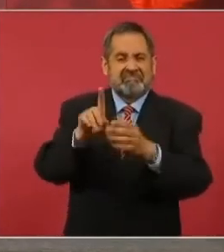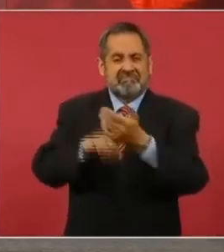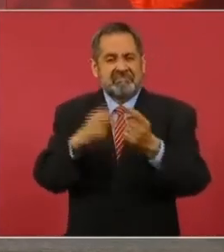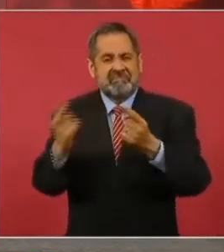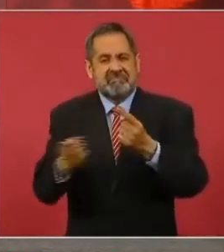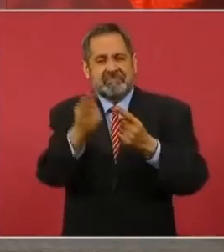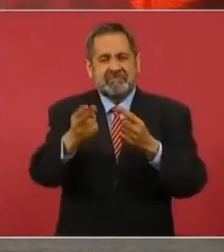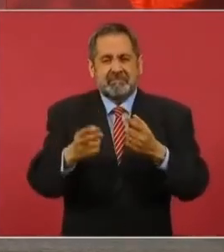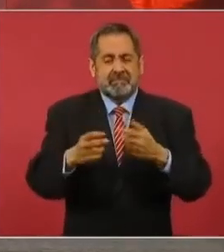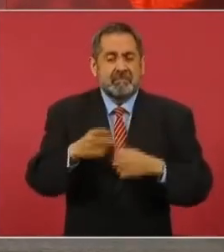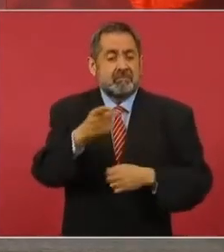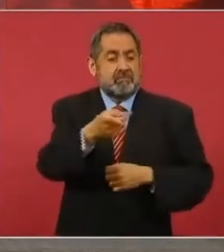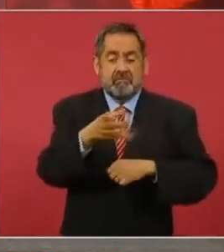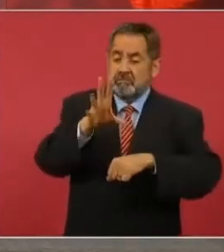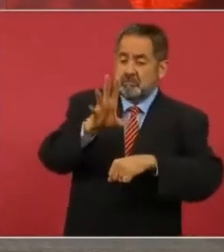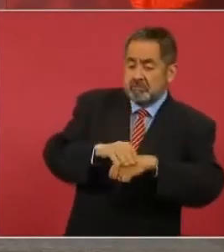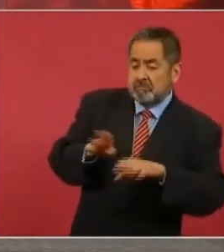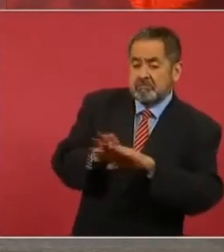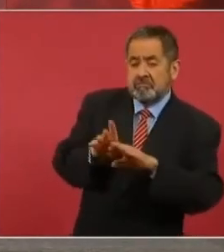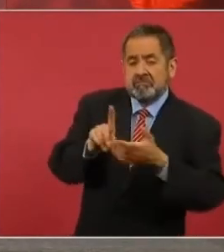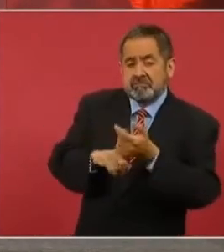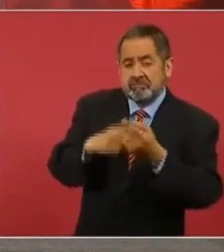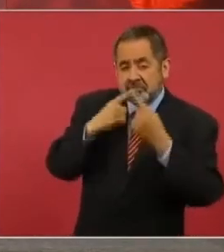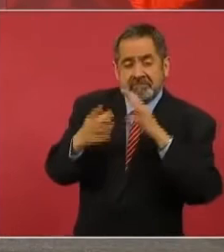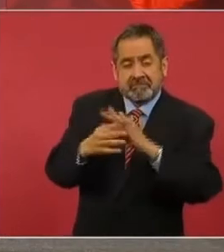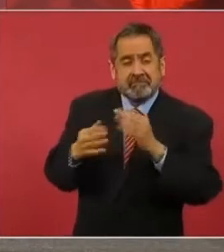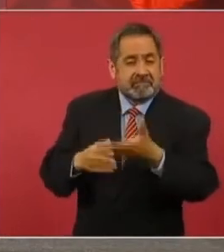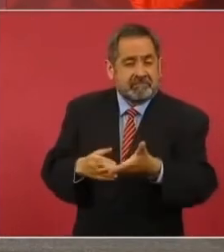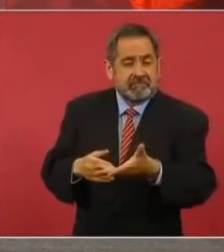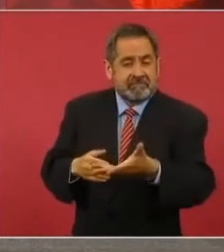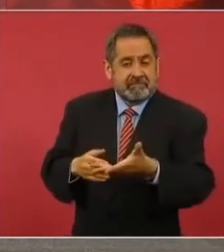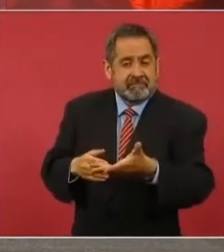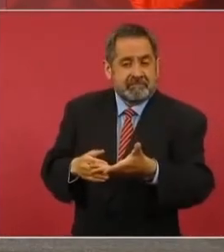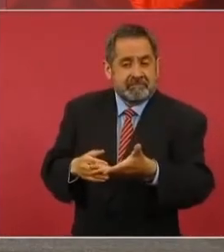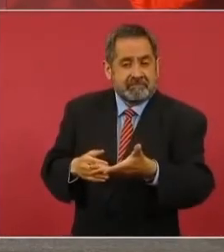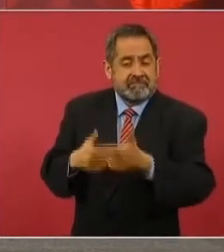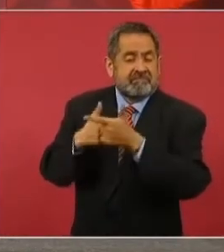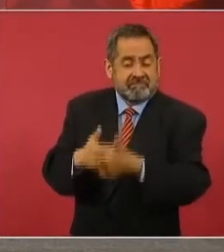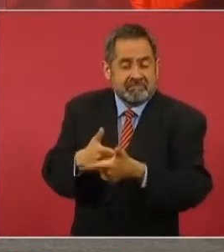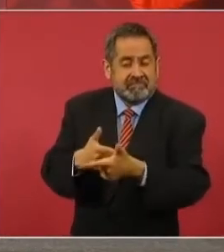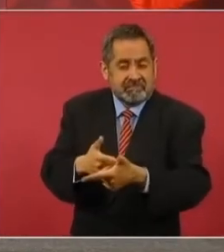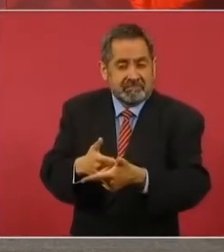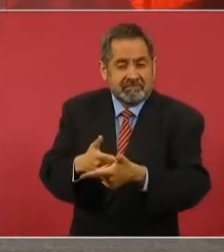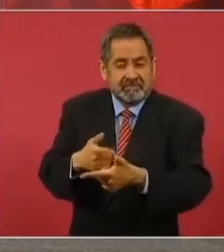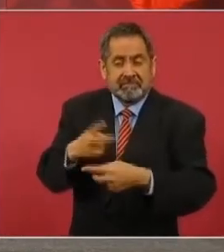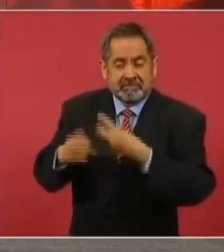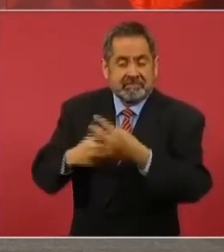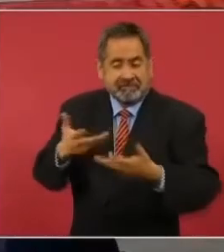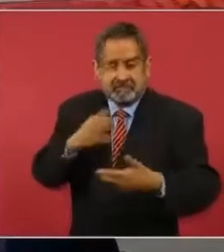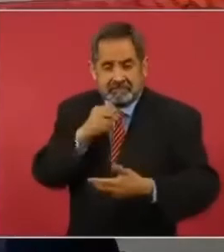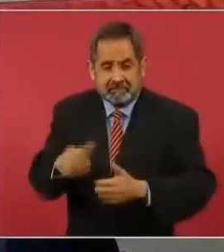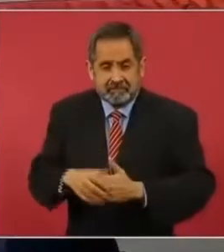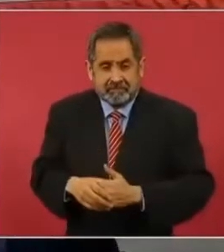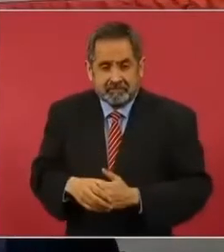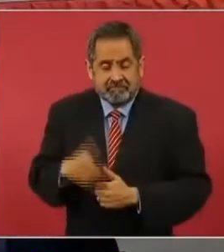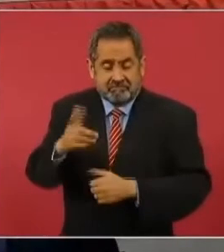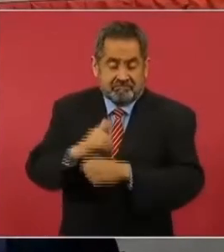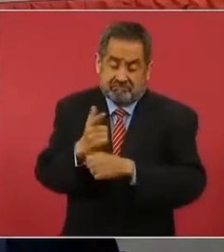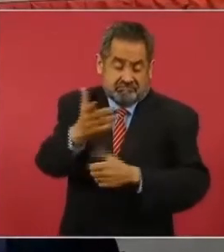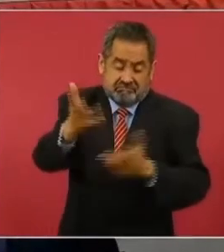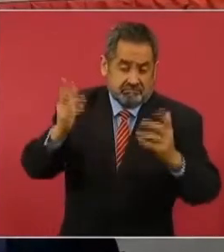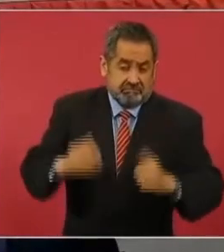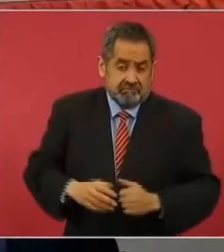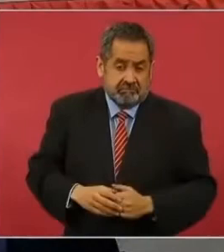no ha permitido que nos seguir lo que tenemos que hacer si licenciada